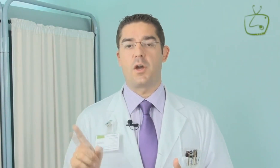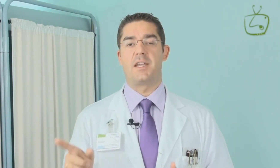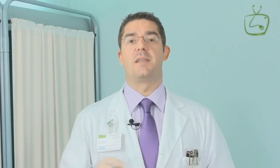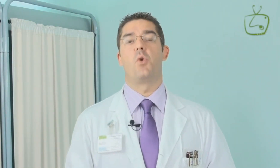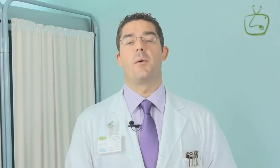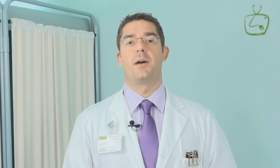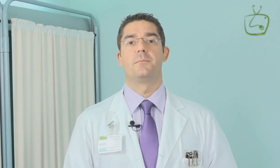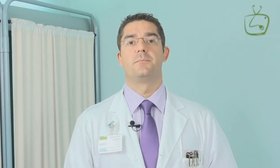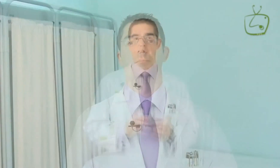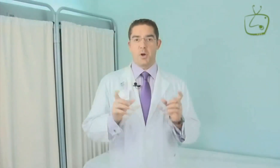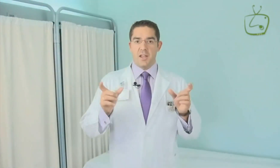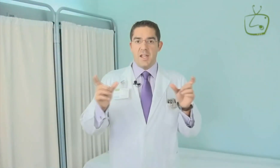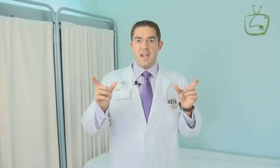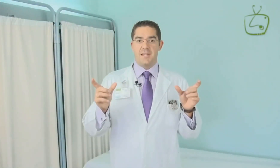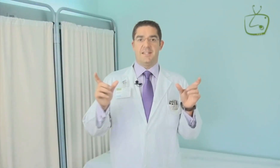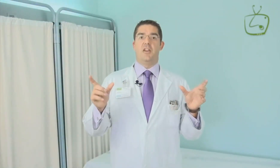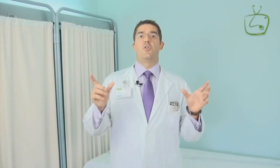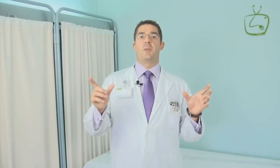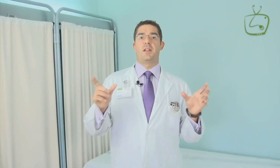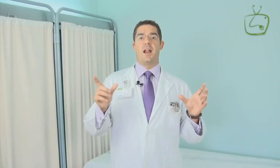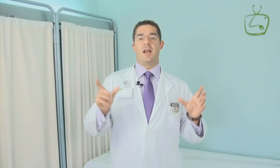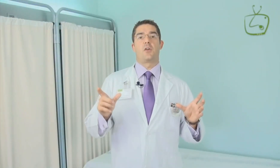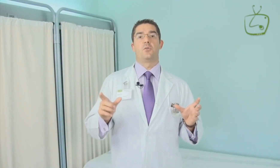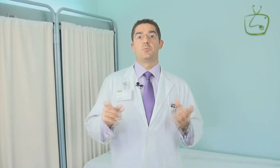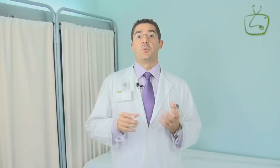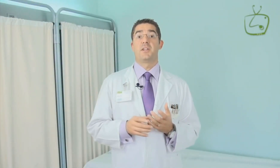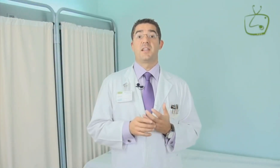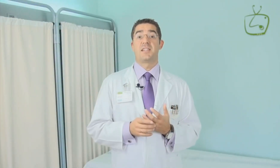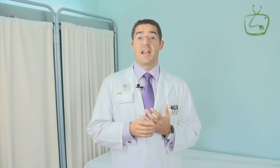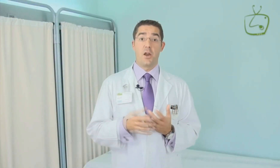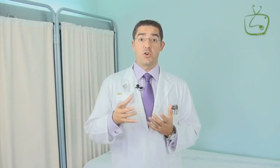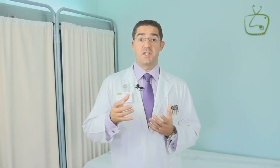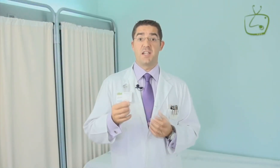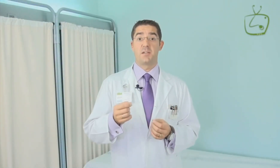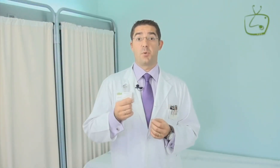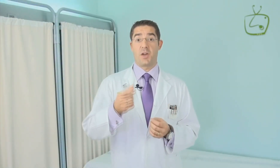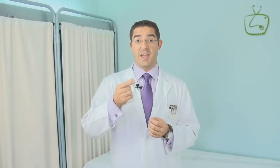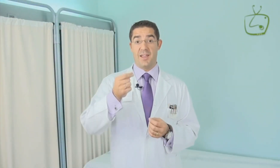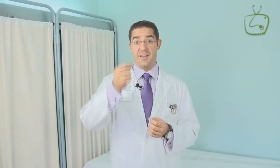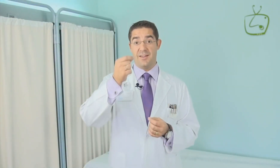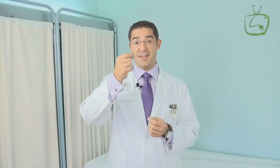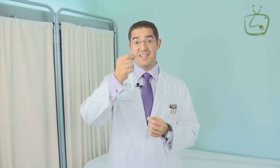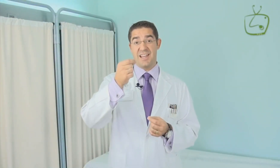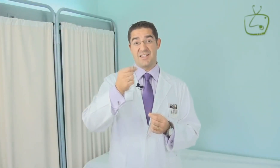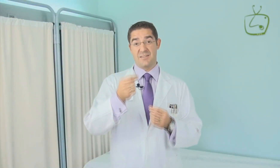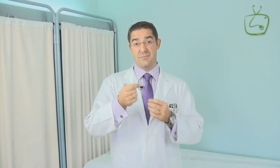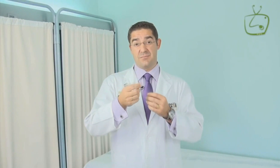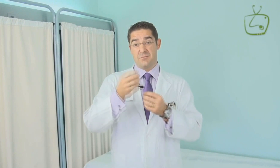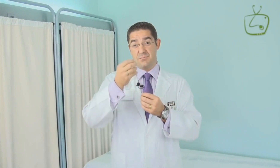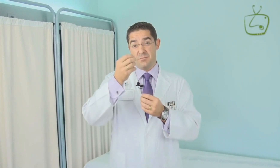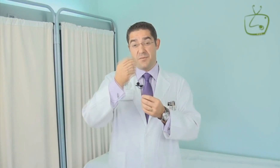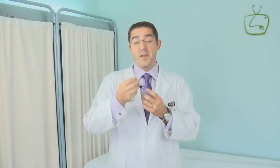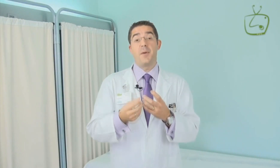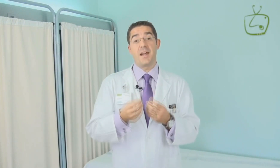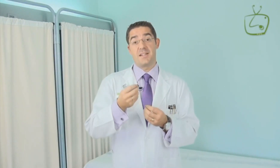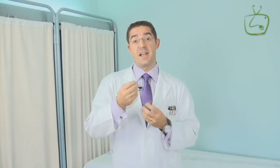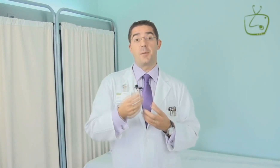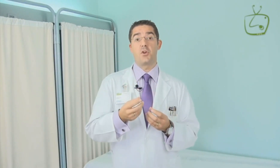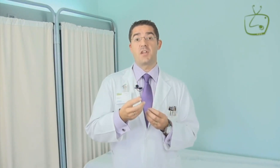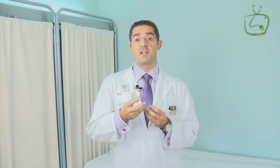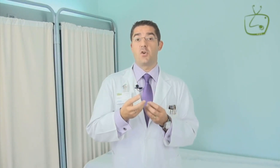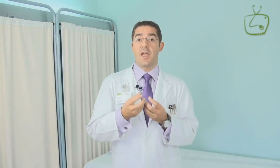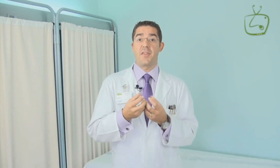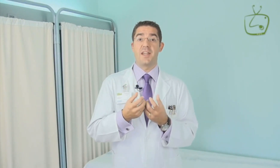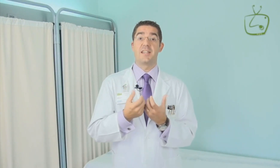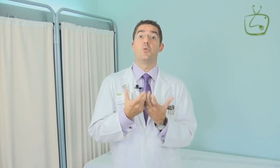músculo que se mueva. ¿Y por qué tiene este nombre tan largo? Pues esclerosis es porque estas fibras